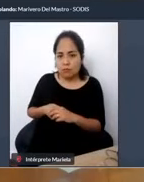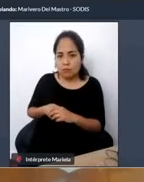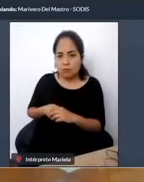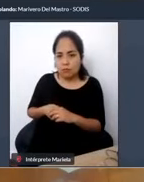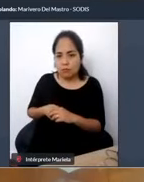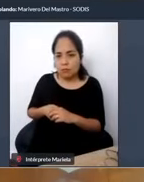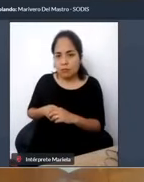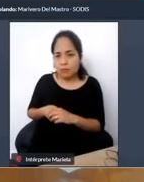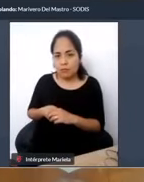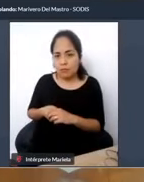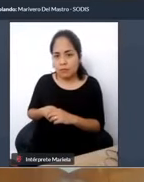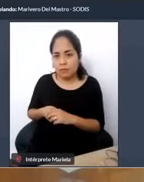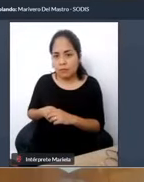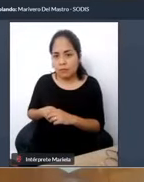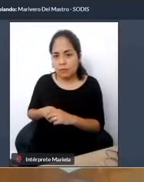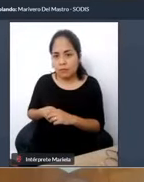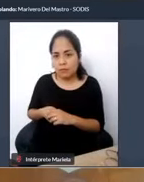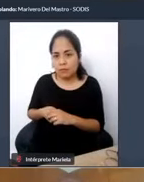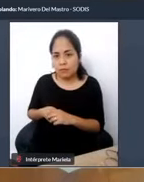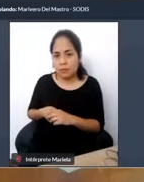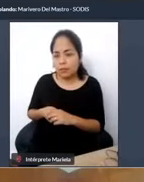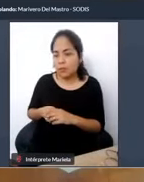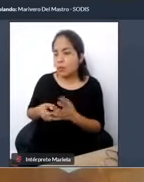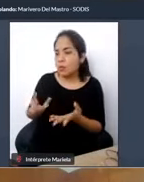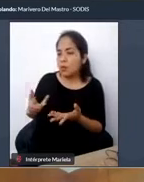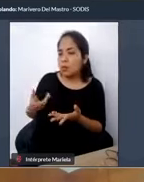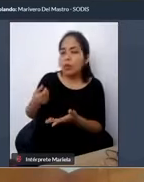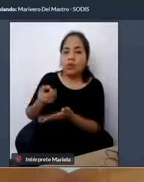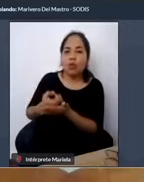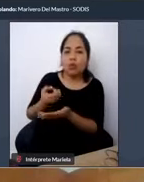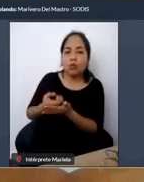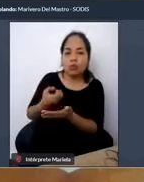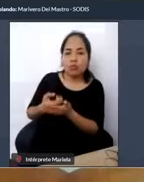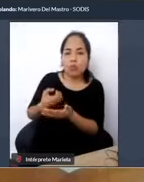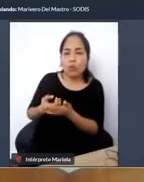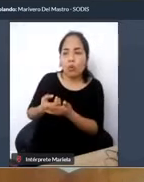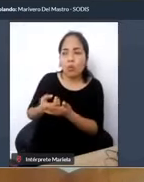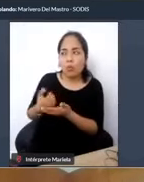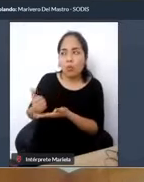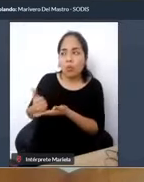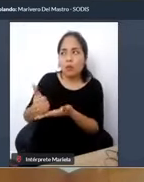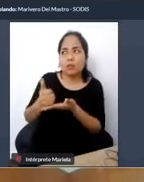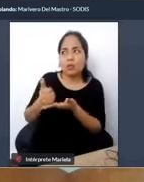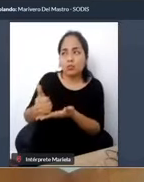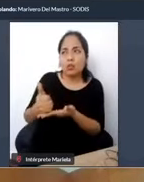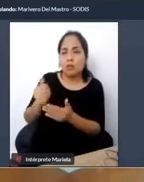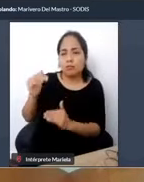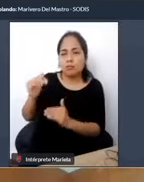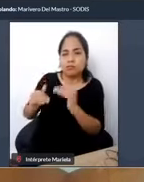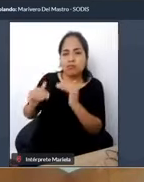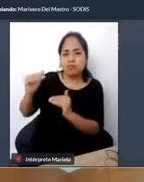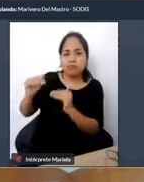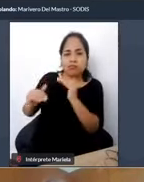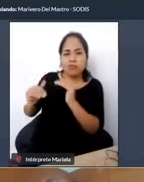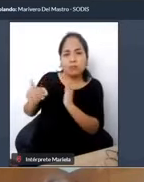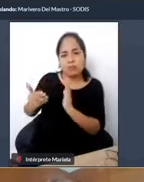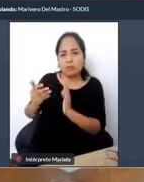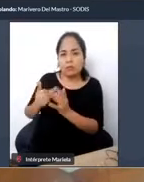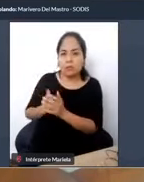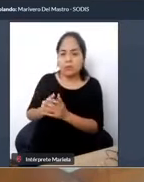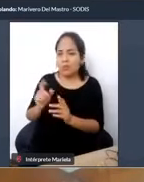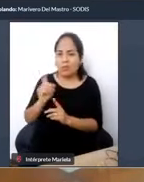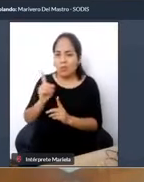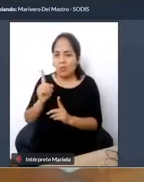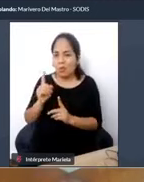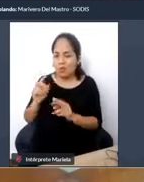en el cual hay un costo-beneficio en el cual el costo sea alto. Al contrario, acá yo creo que ni siquiera deberíamos hacer un análisis de costo-beneficio en